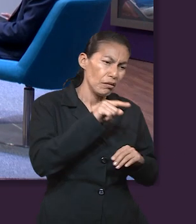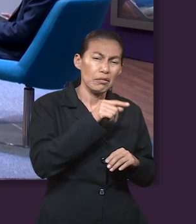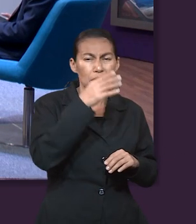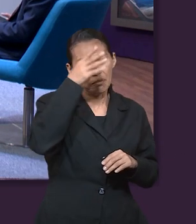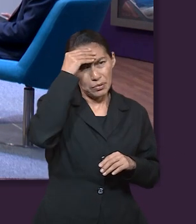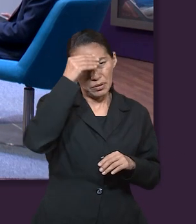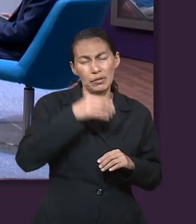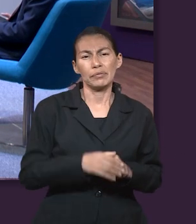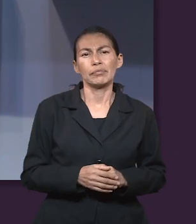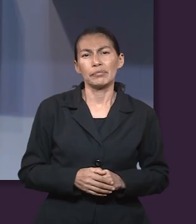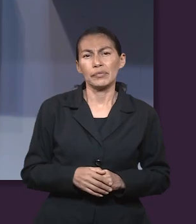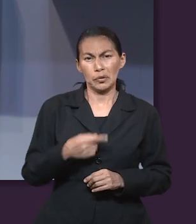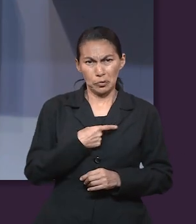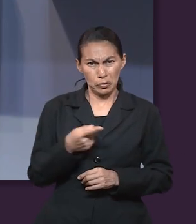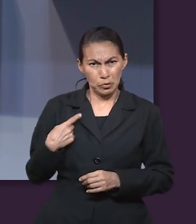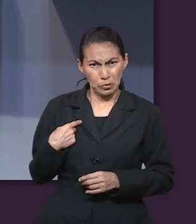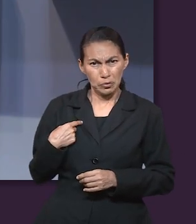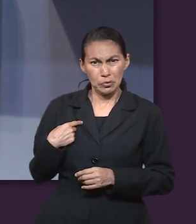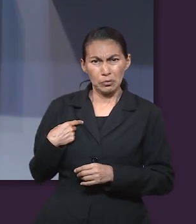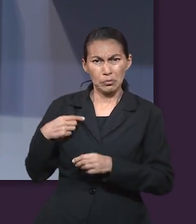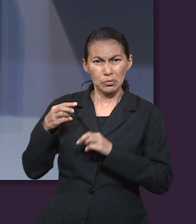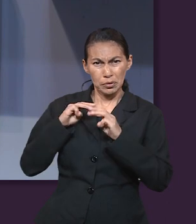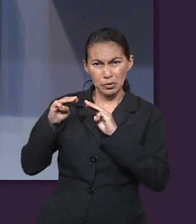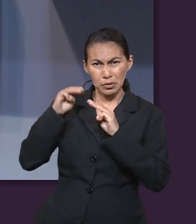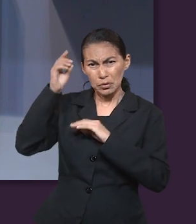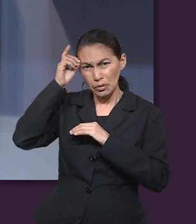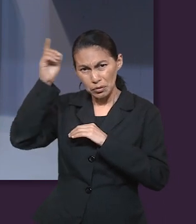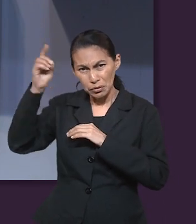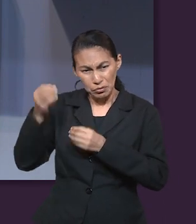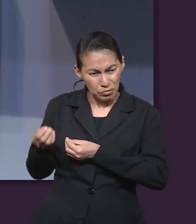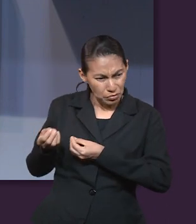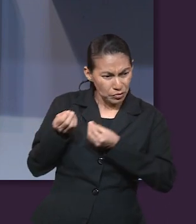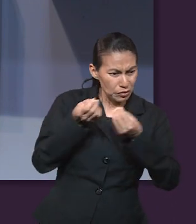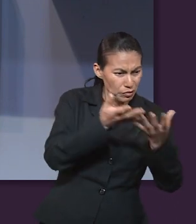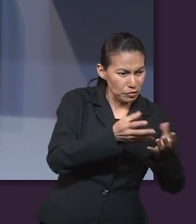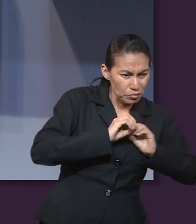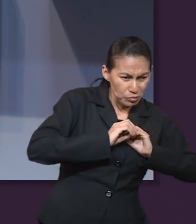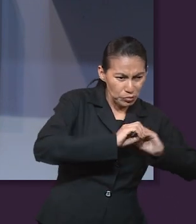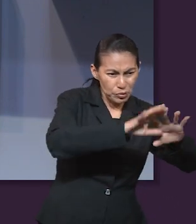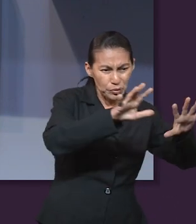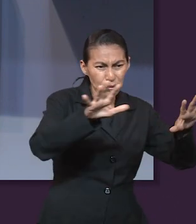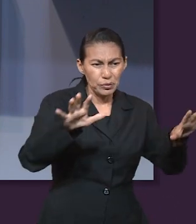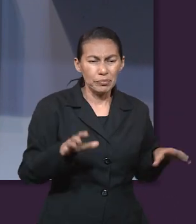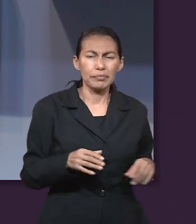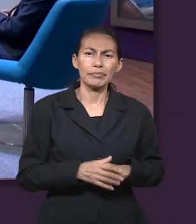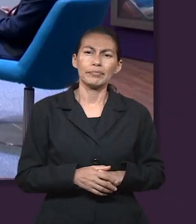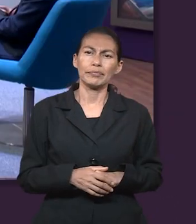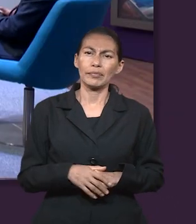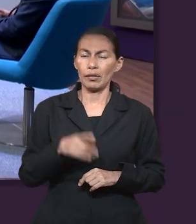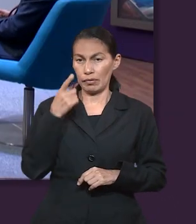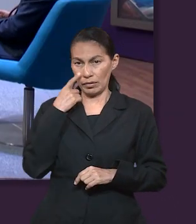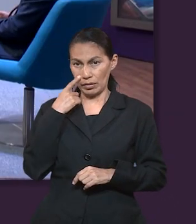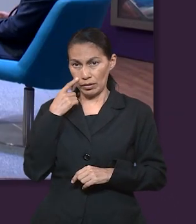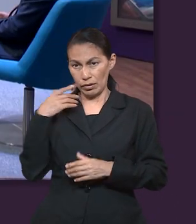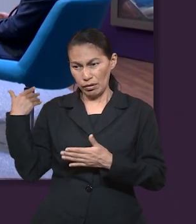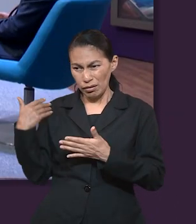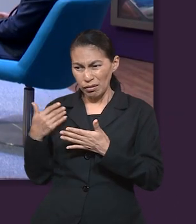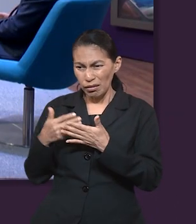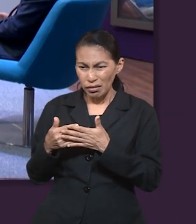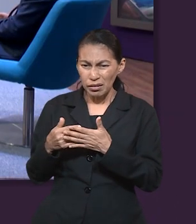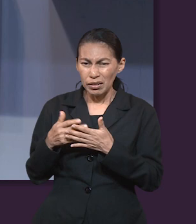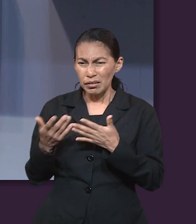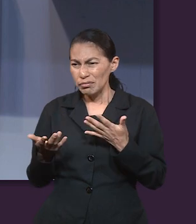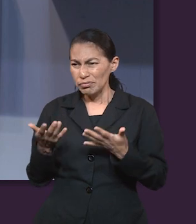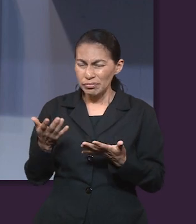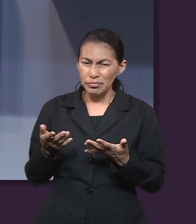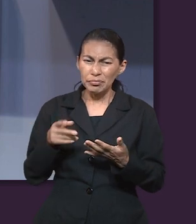Y de esta manera podemos ejercer el ministerio, ¿no? Miren que aquí empieza a tener un poco más de sentido, ¿no?